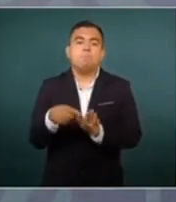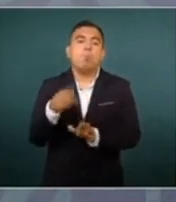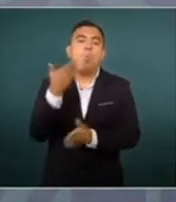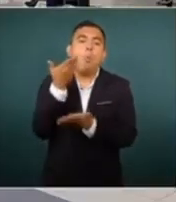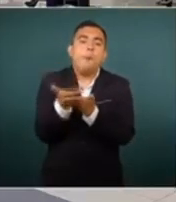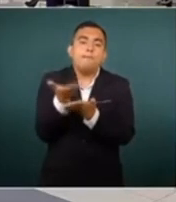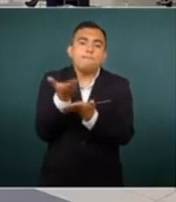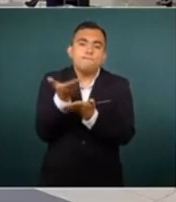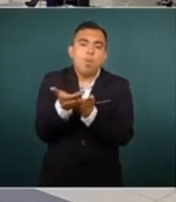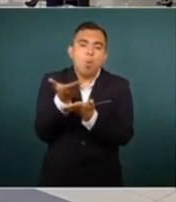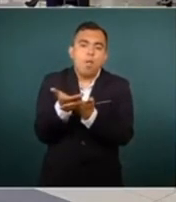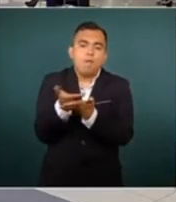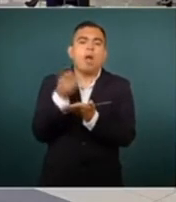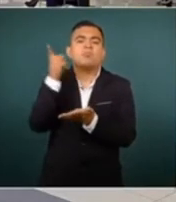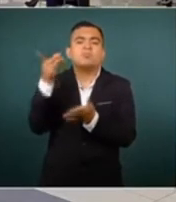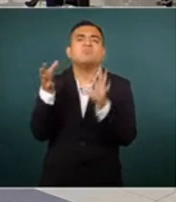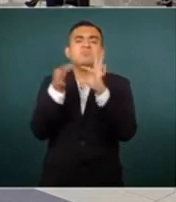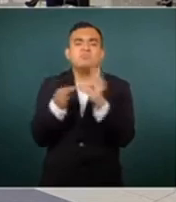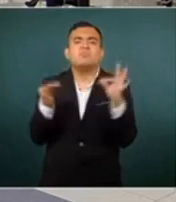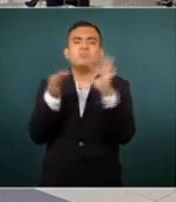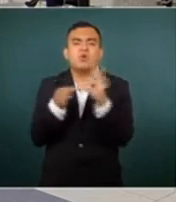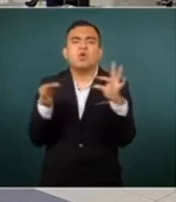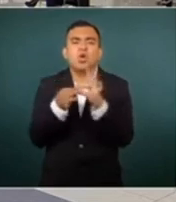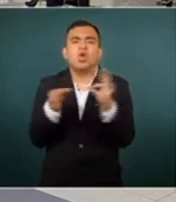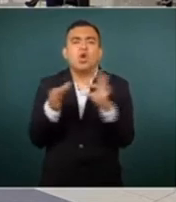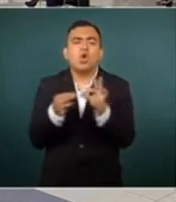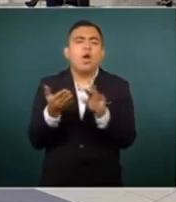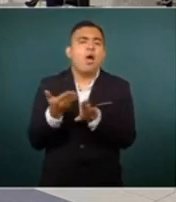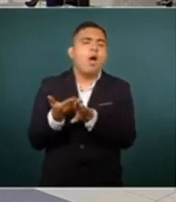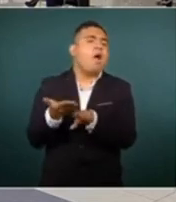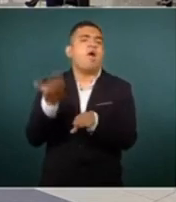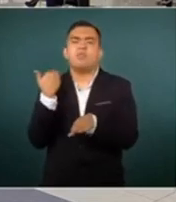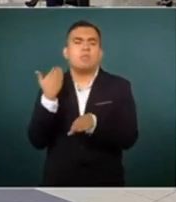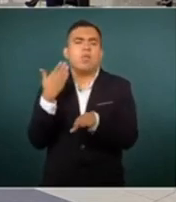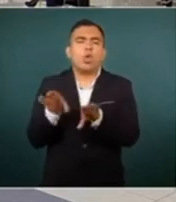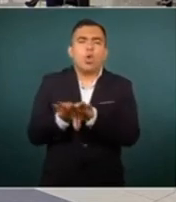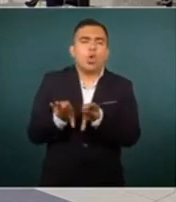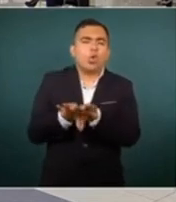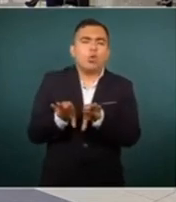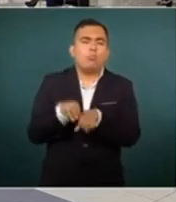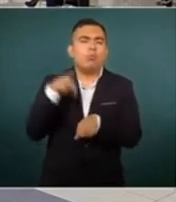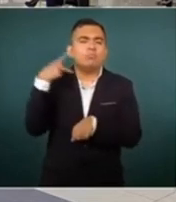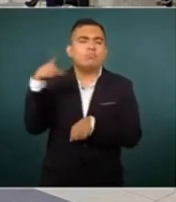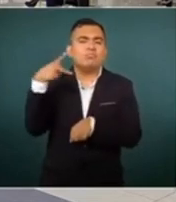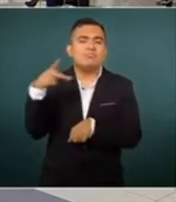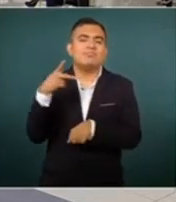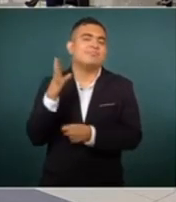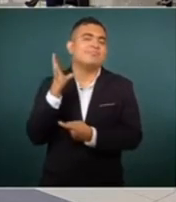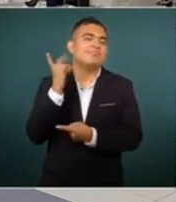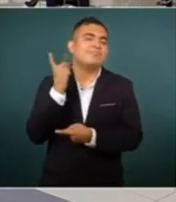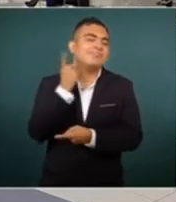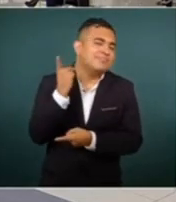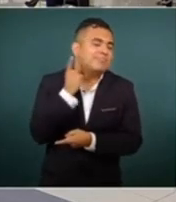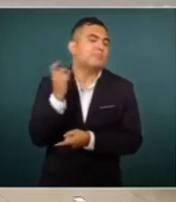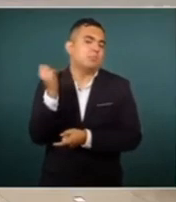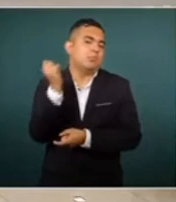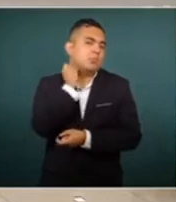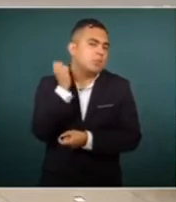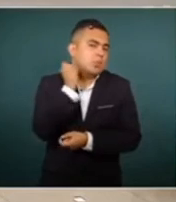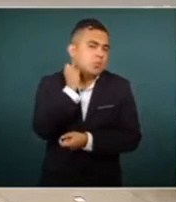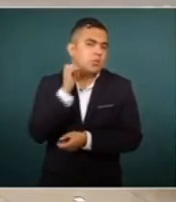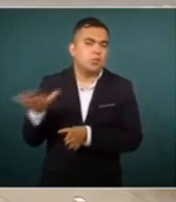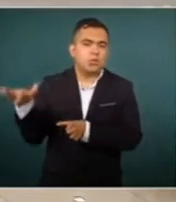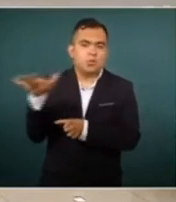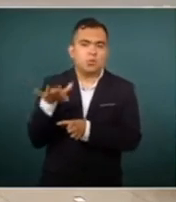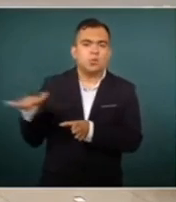explicará cómo se lograba el Poder Legislativo y el